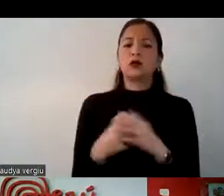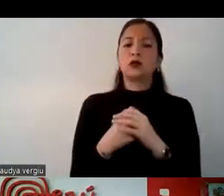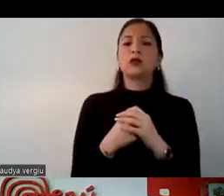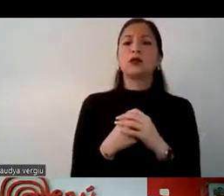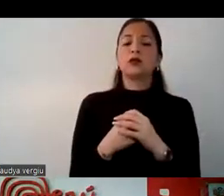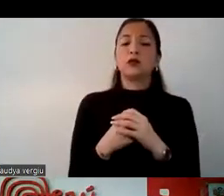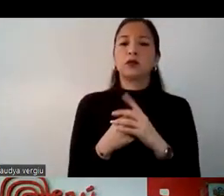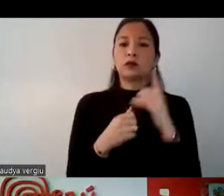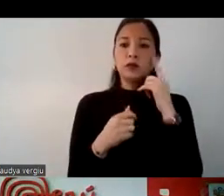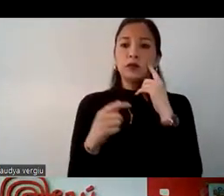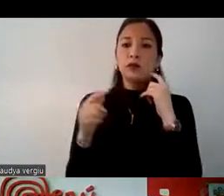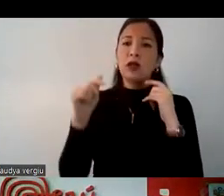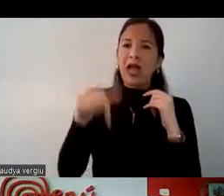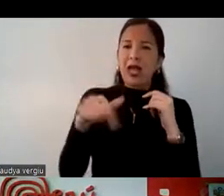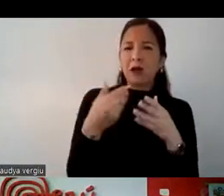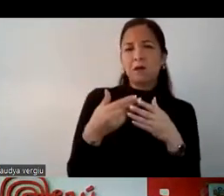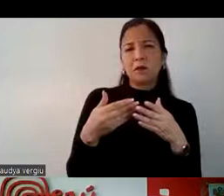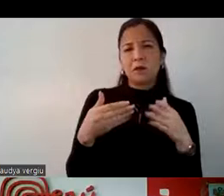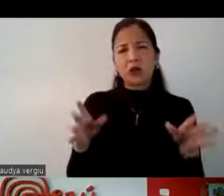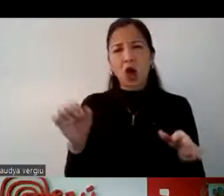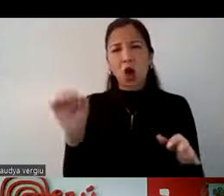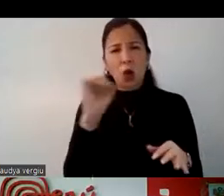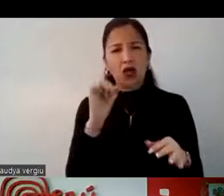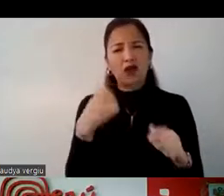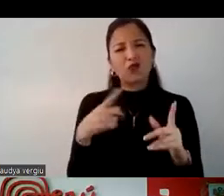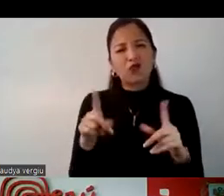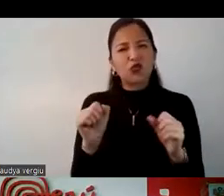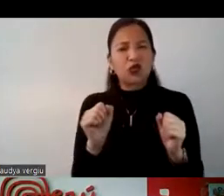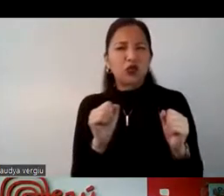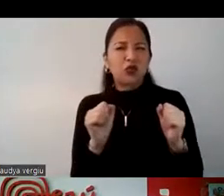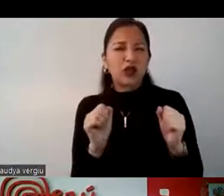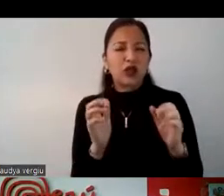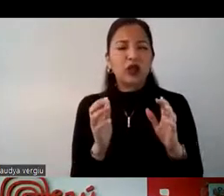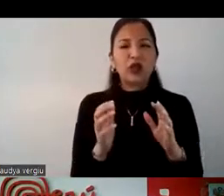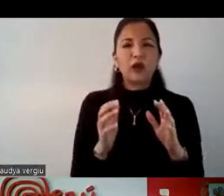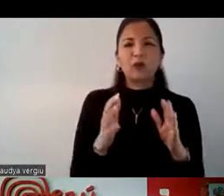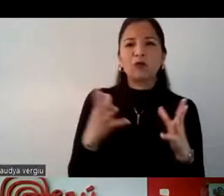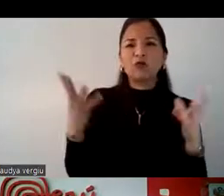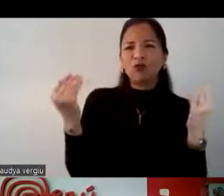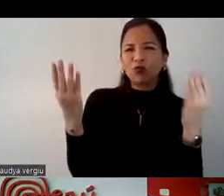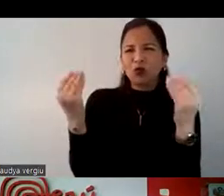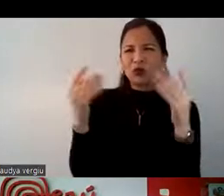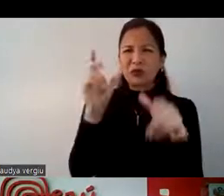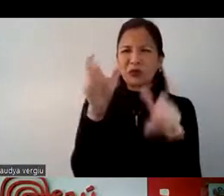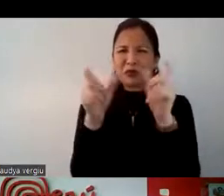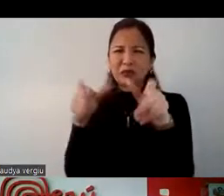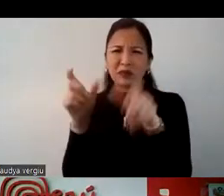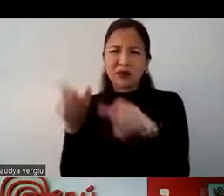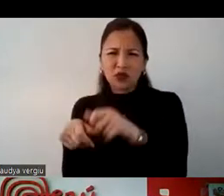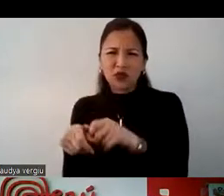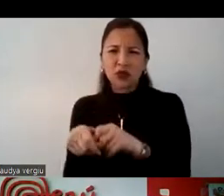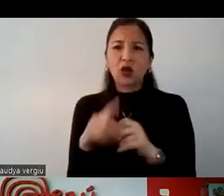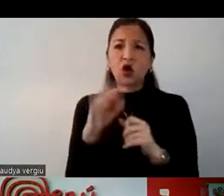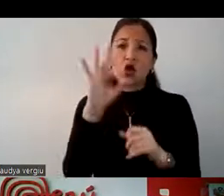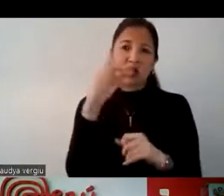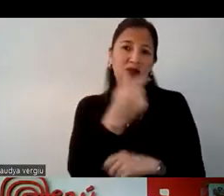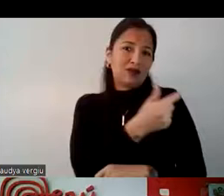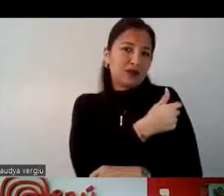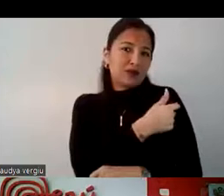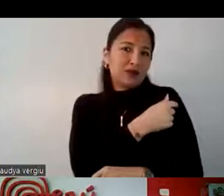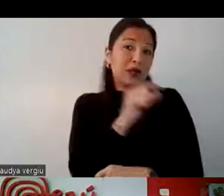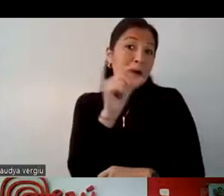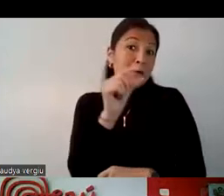todavía. Aquí se ha perdido un poco el miedo, porque, pues, tenemos mucha población con las tres dosis como mínimo.